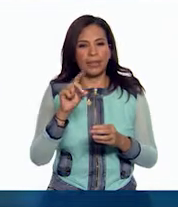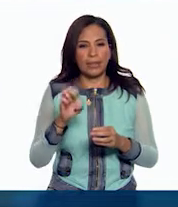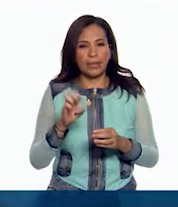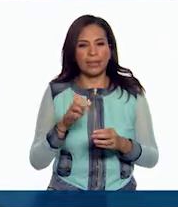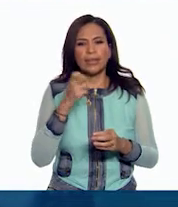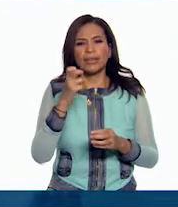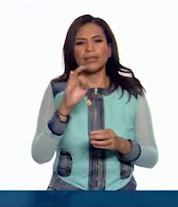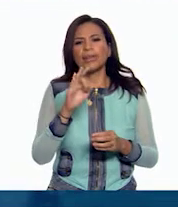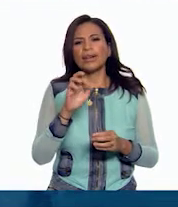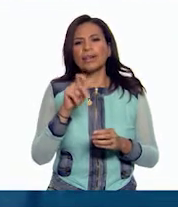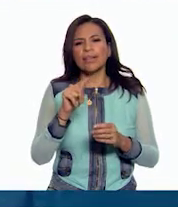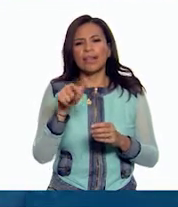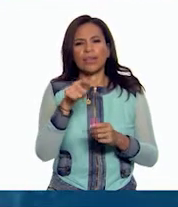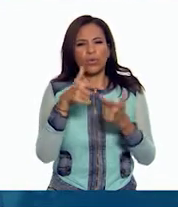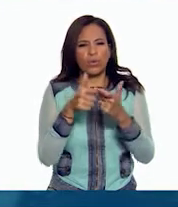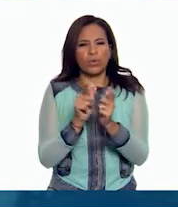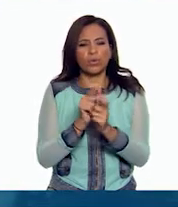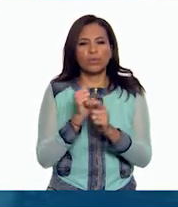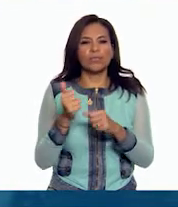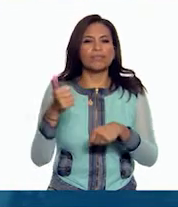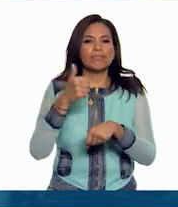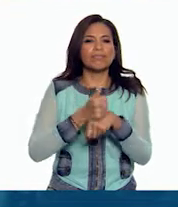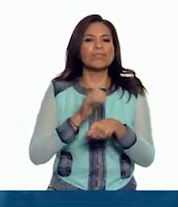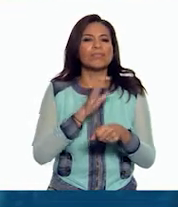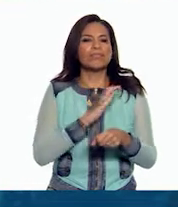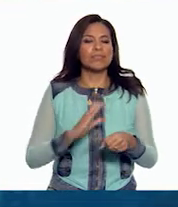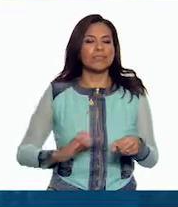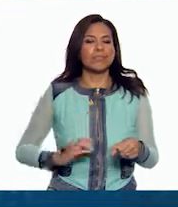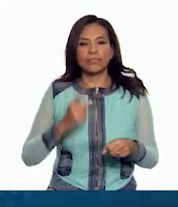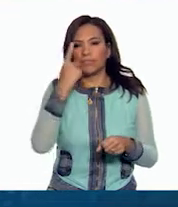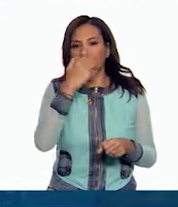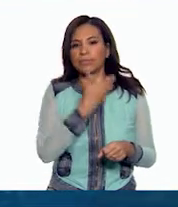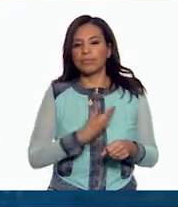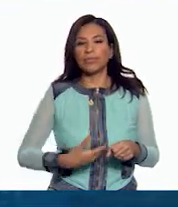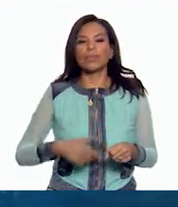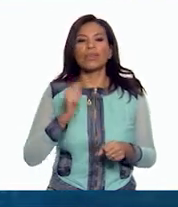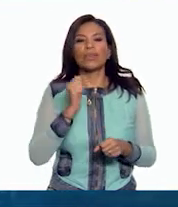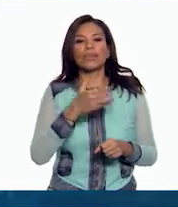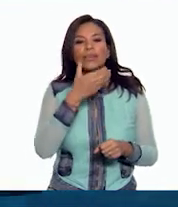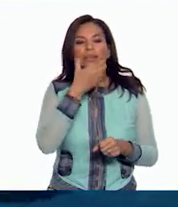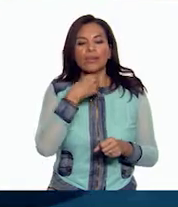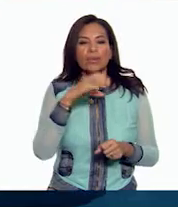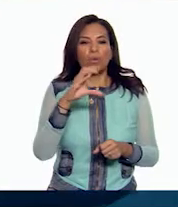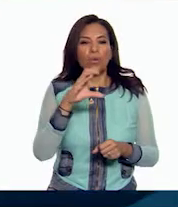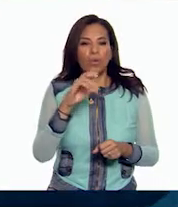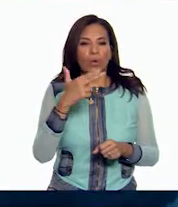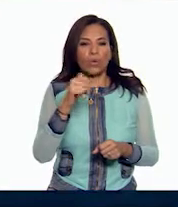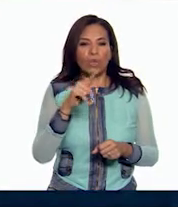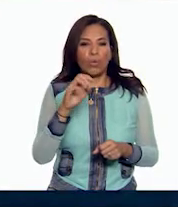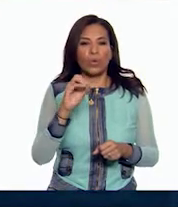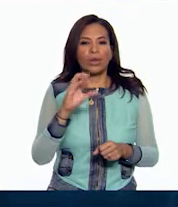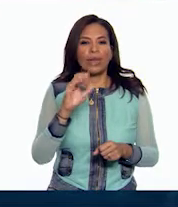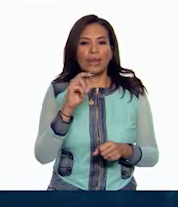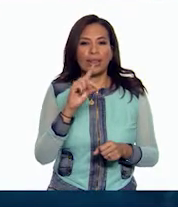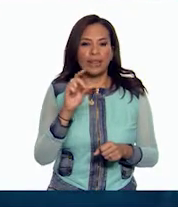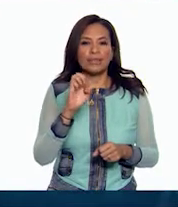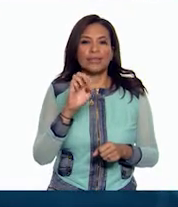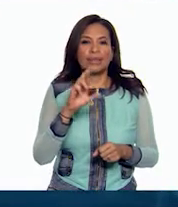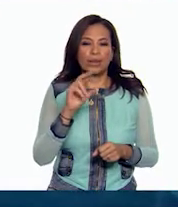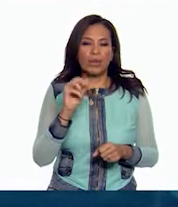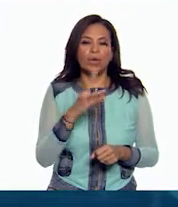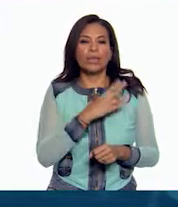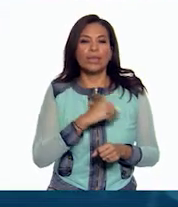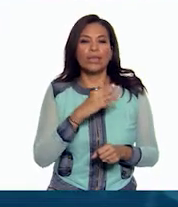Este frente postuló como su candidato a la presidencia a Coutemoc Cárdenas del Río, hijo del famoso presidente